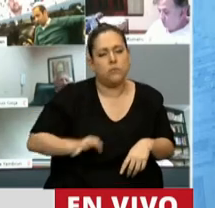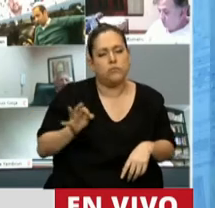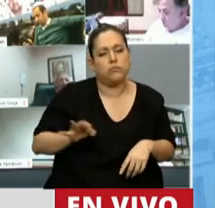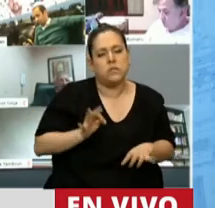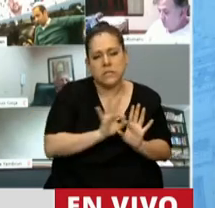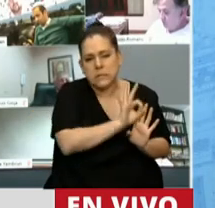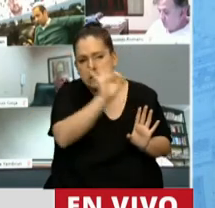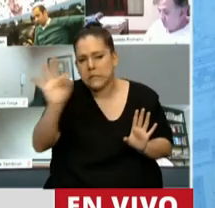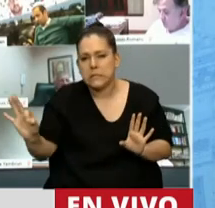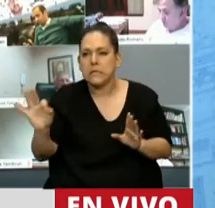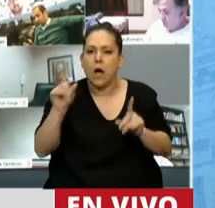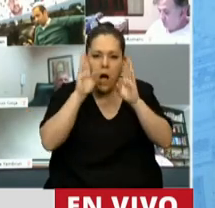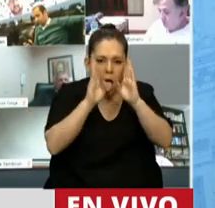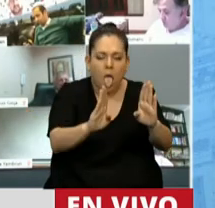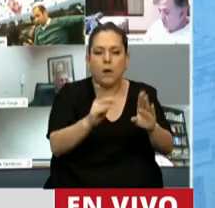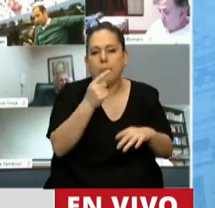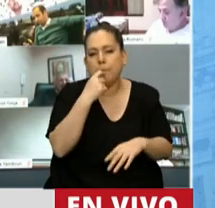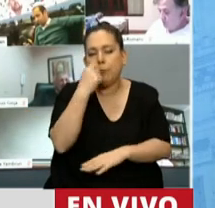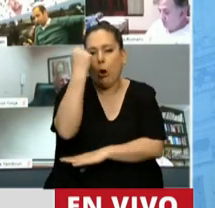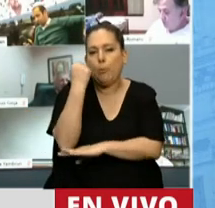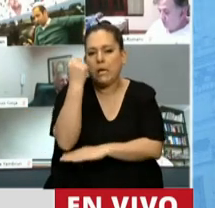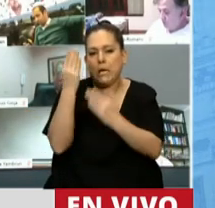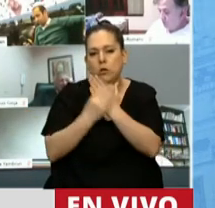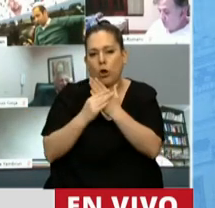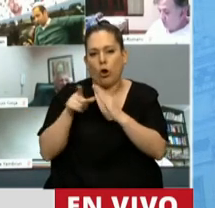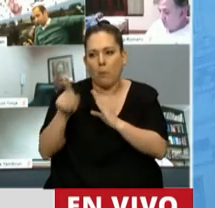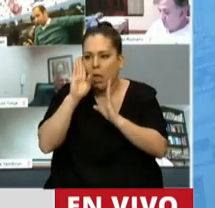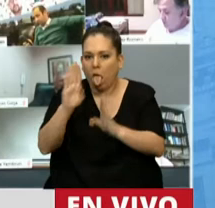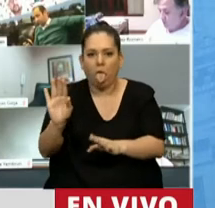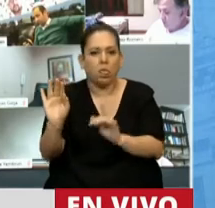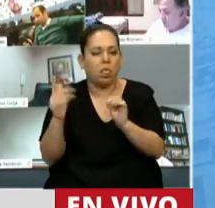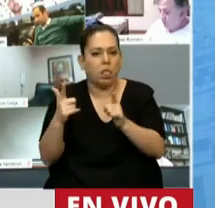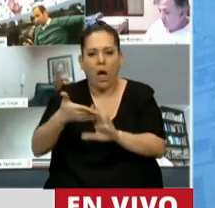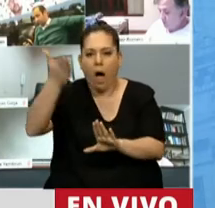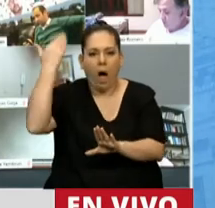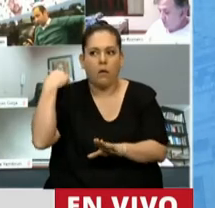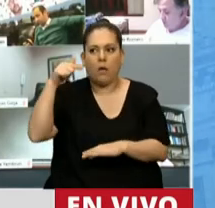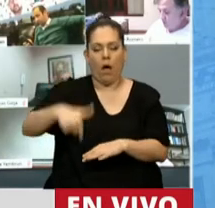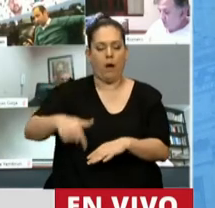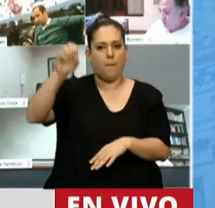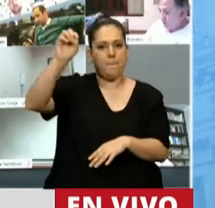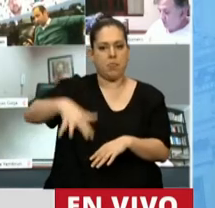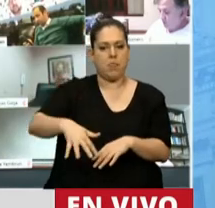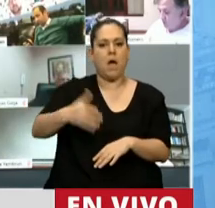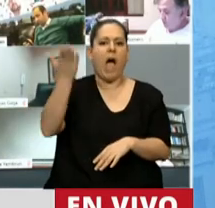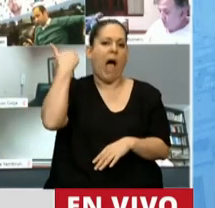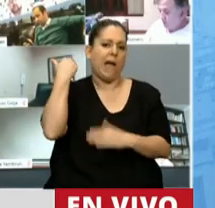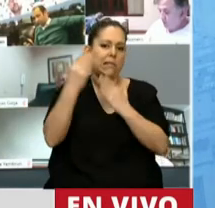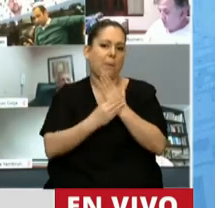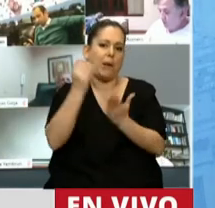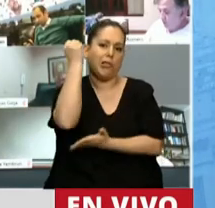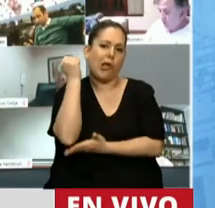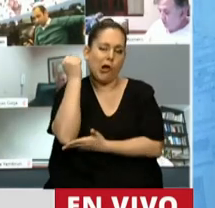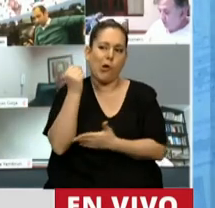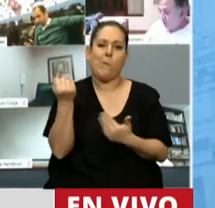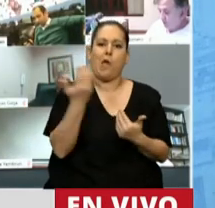Argentina, por parte de un ministro de Economía de este gobierno, porque nos habíamos acostumbrado a que los ministros de Economía, los ministros de